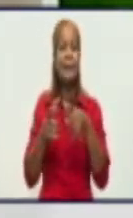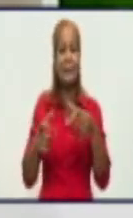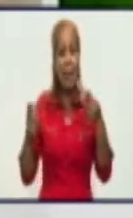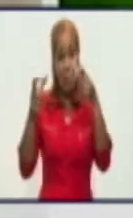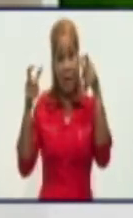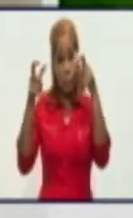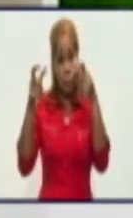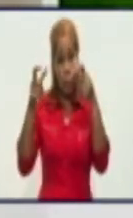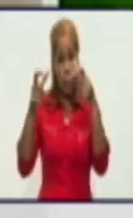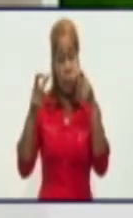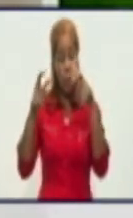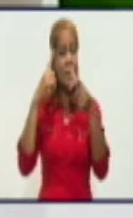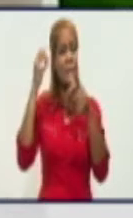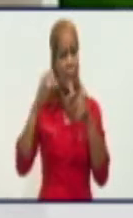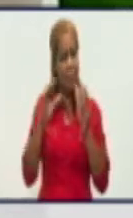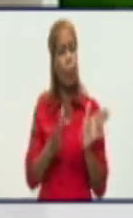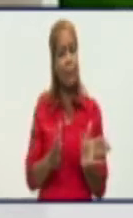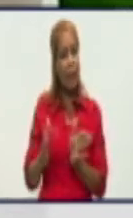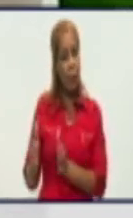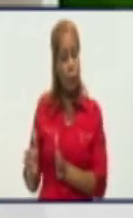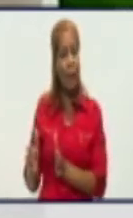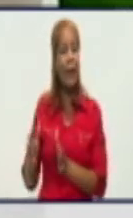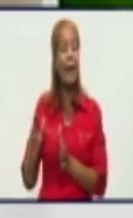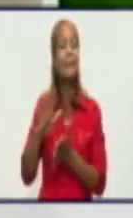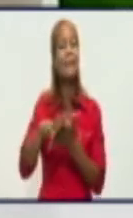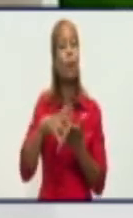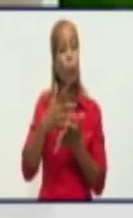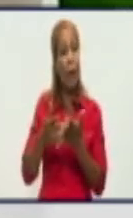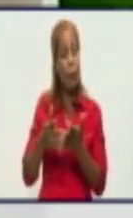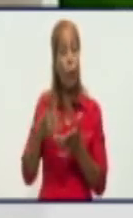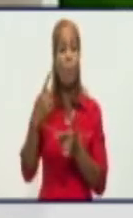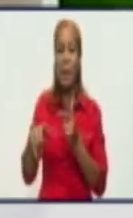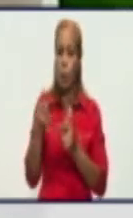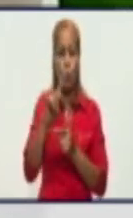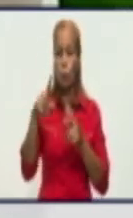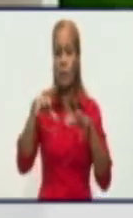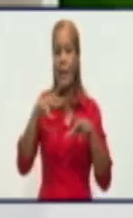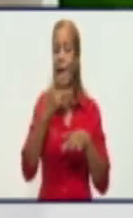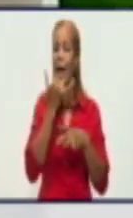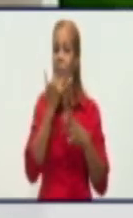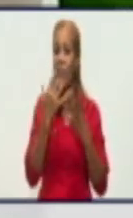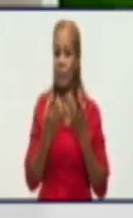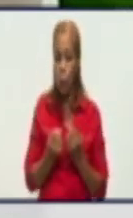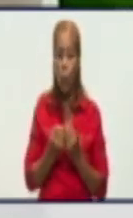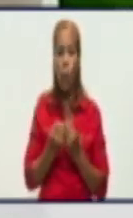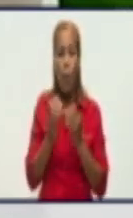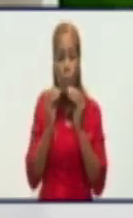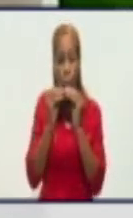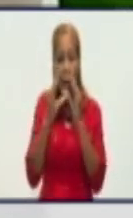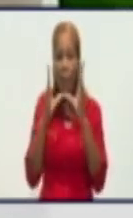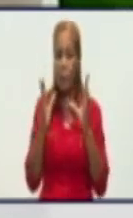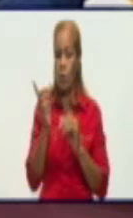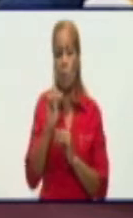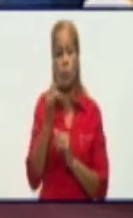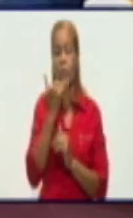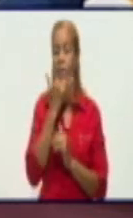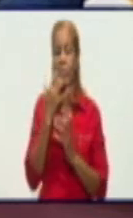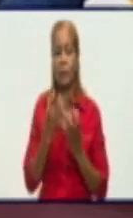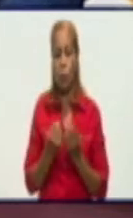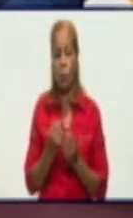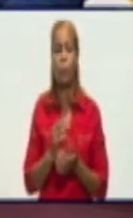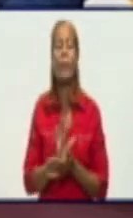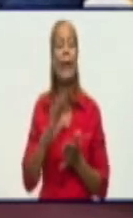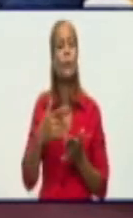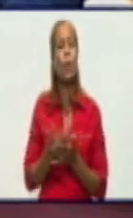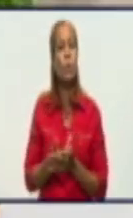horario. Pero bueno, no se afectó cuando le tocaba por la madrugada. Para poder llegar a los 20 megawatts que tenemos afectados en este minuto. ¿Qué se